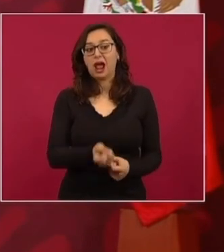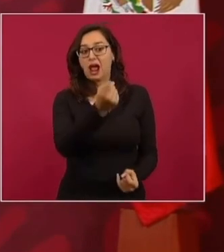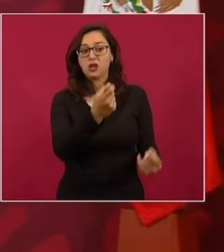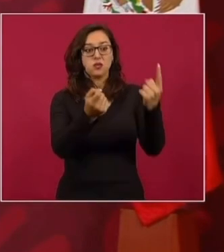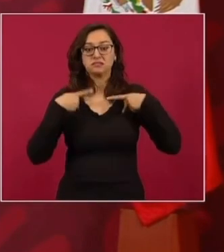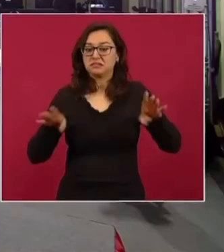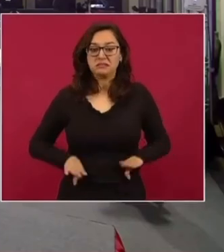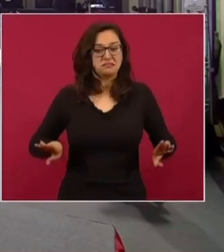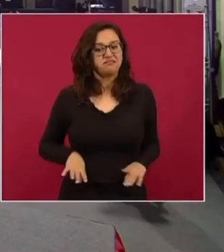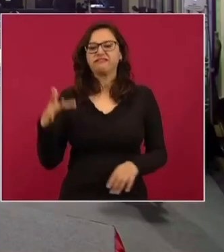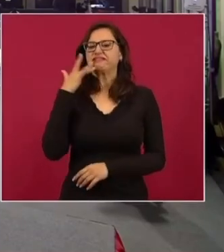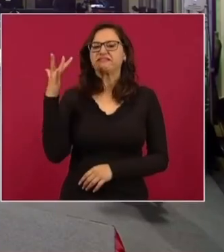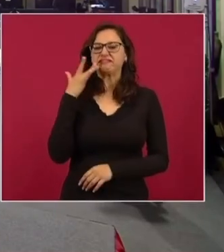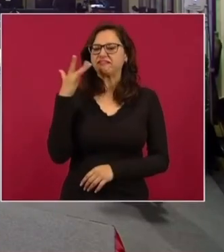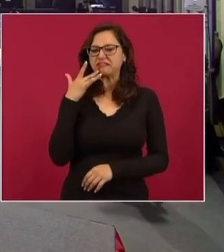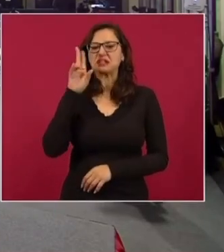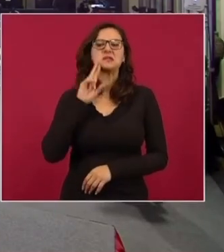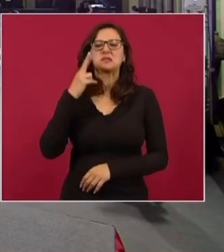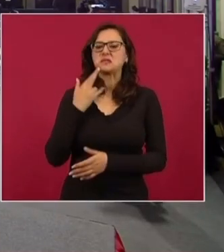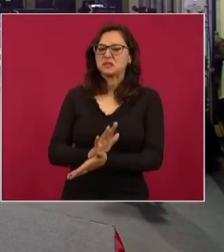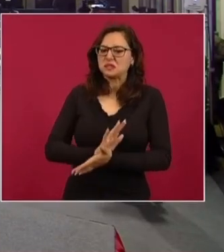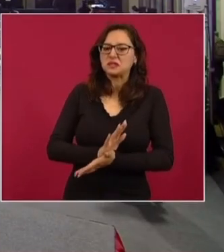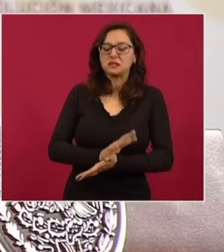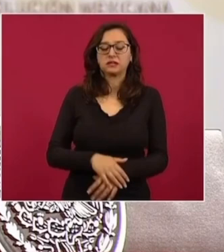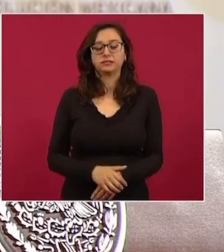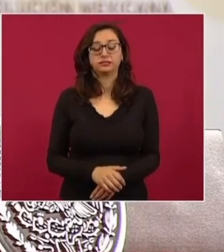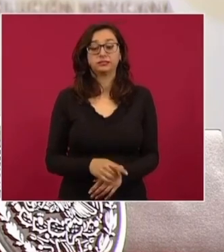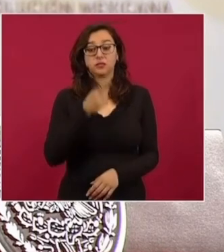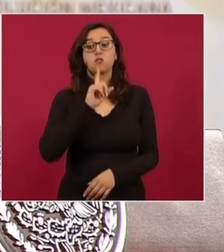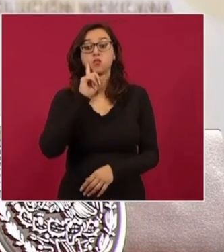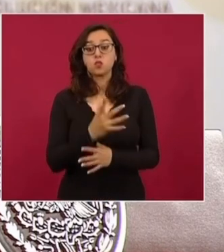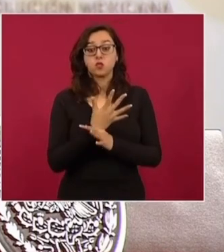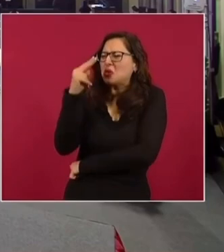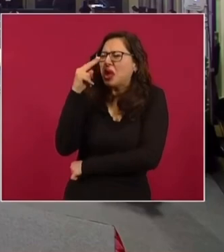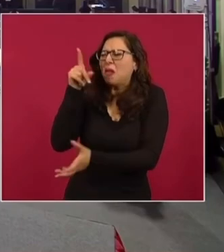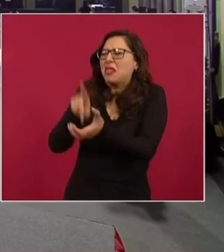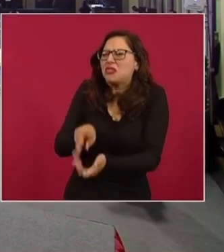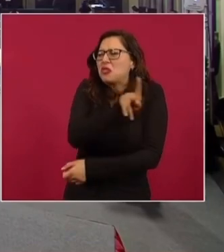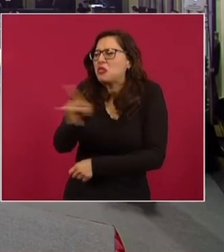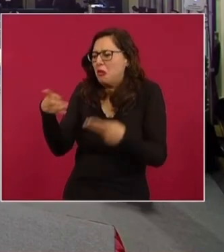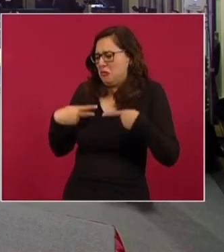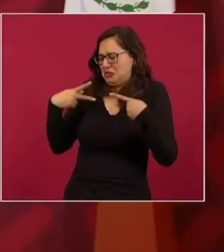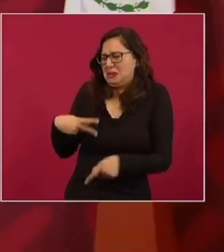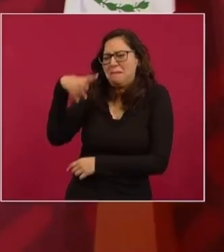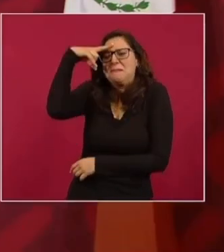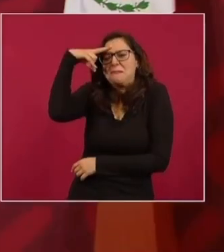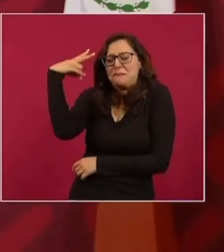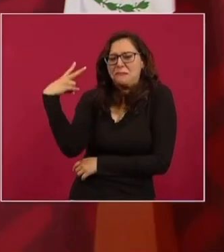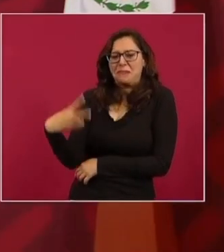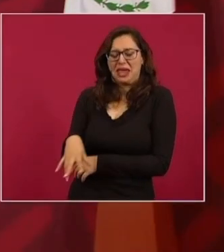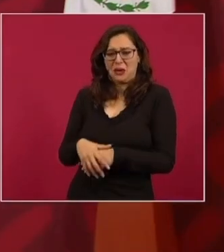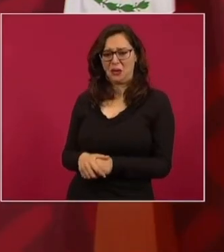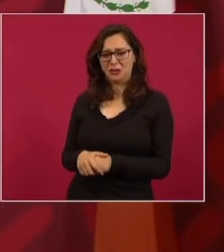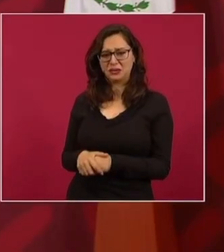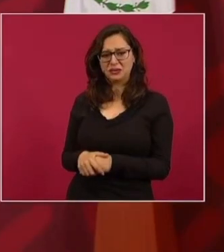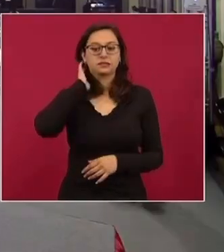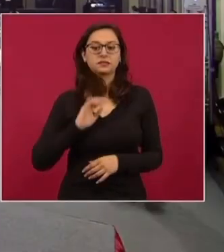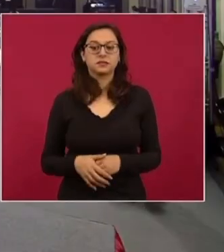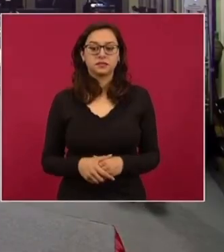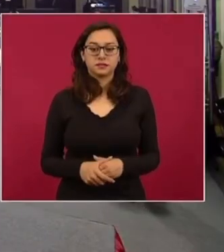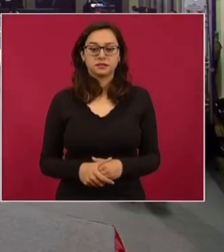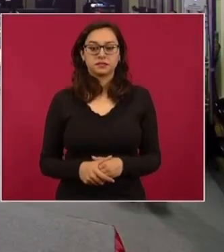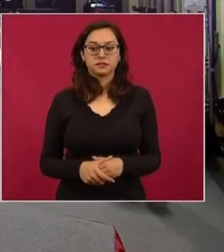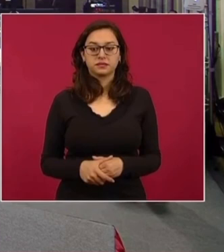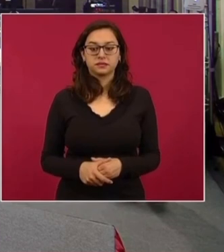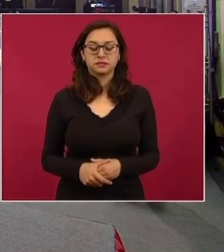más miserable. Qué horror. Ese aeropuerto naco está lleno de mexicanos. Y viene lo que puso la periodista.